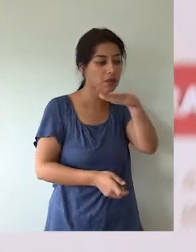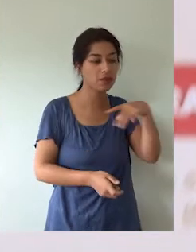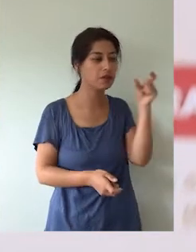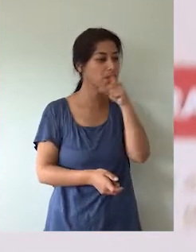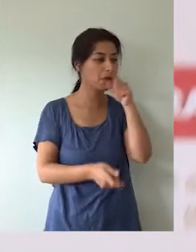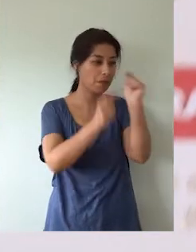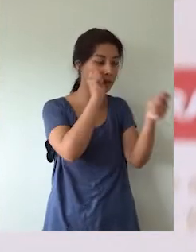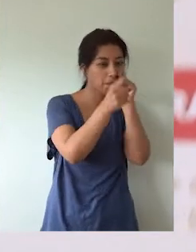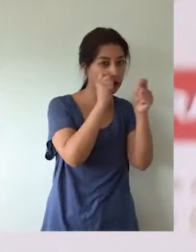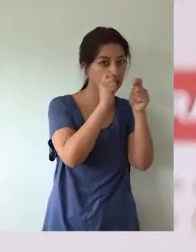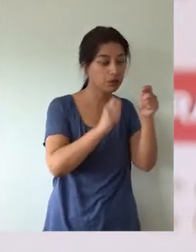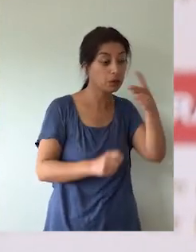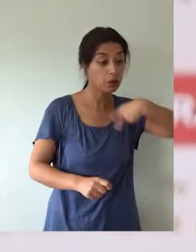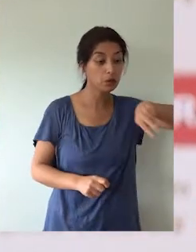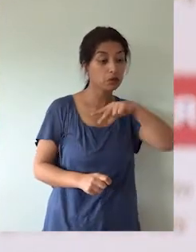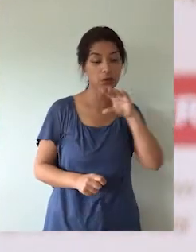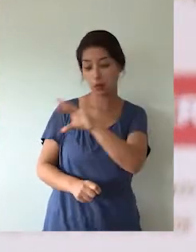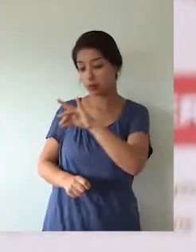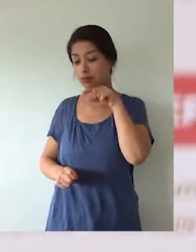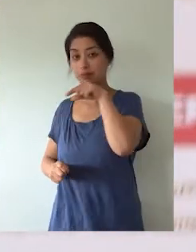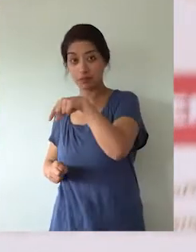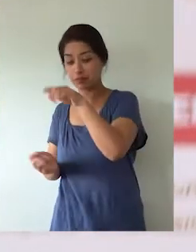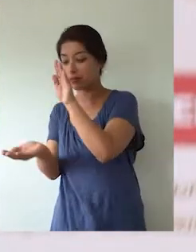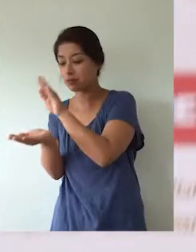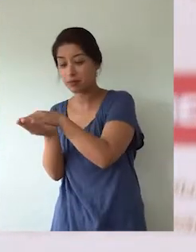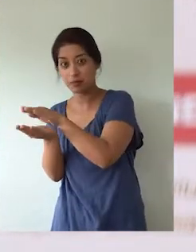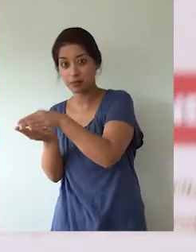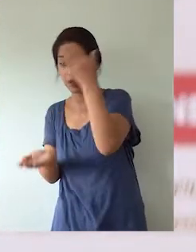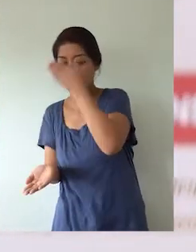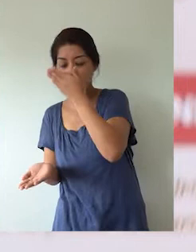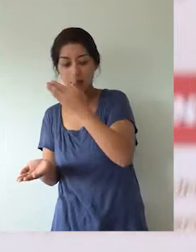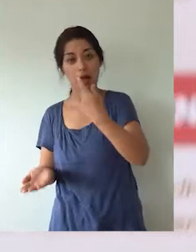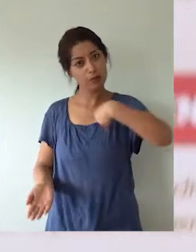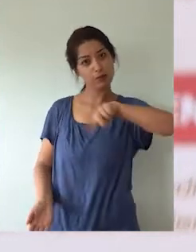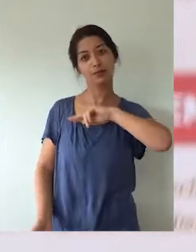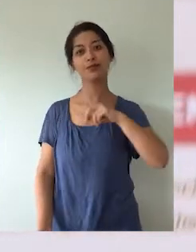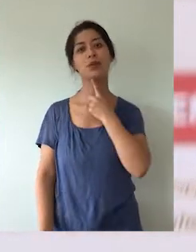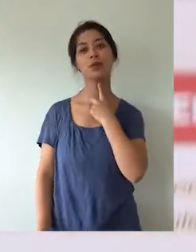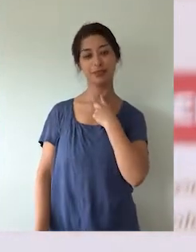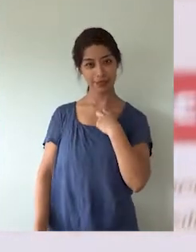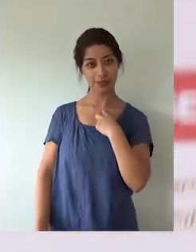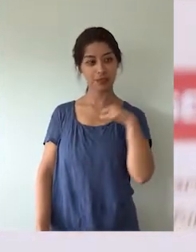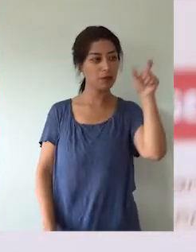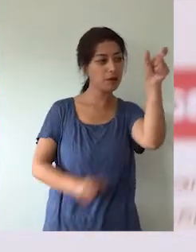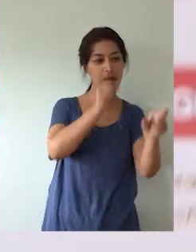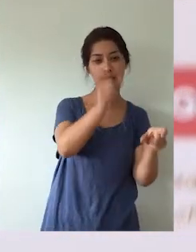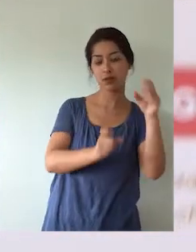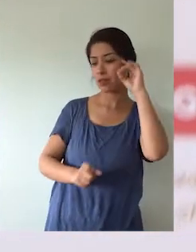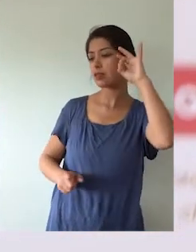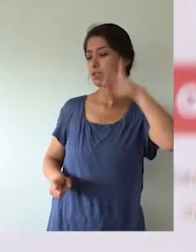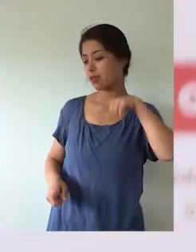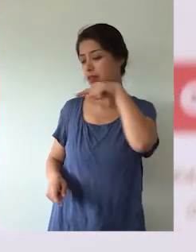elegir cómo afecta a los choritos es como interesante porque va a ayudar a la gente a saber